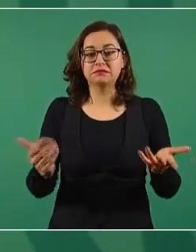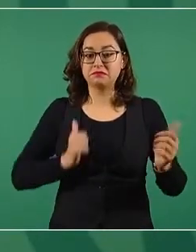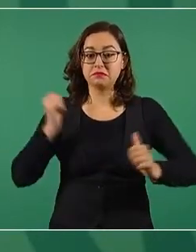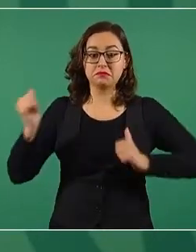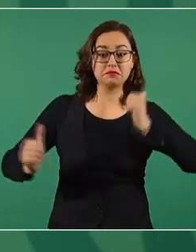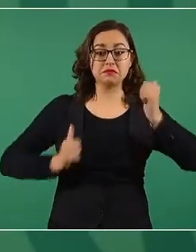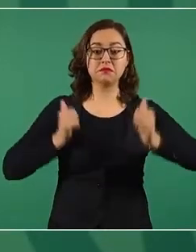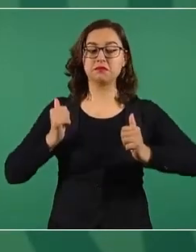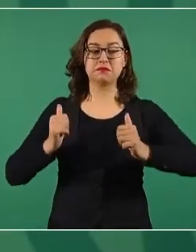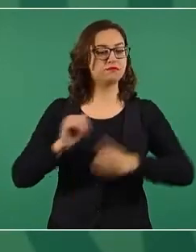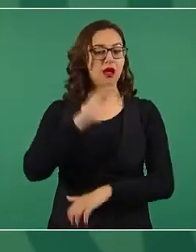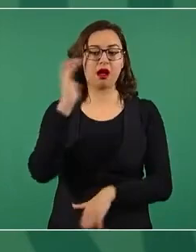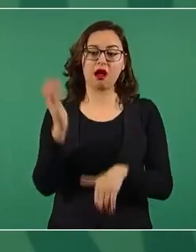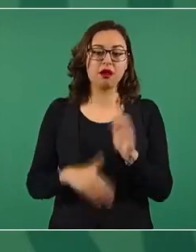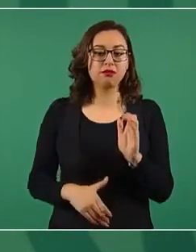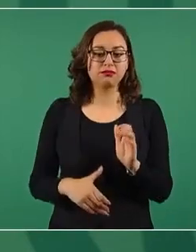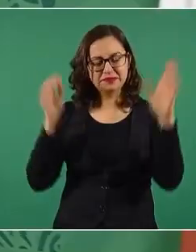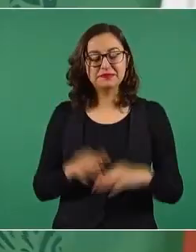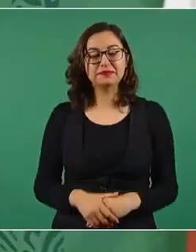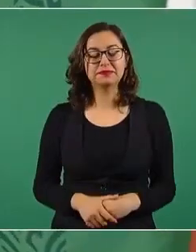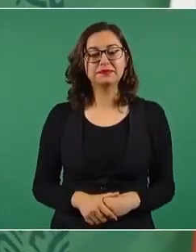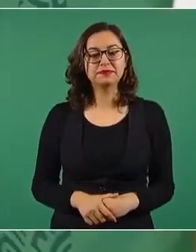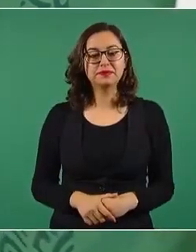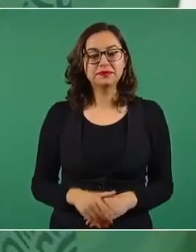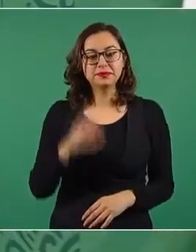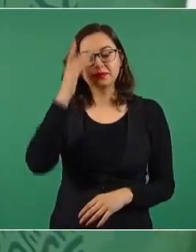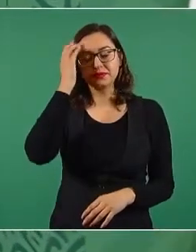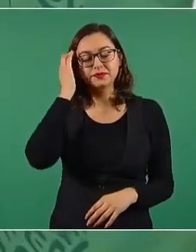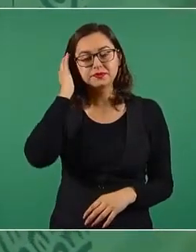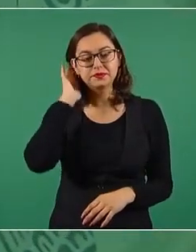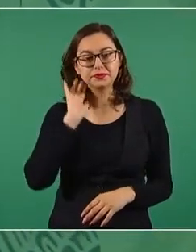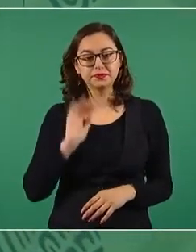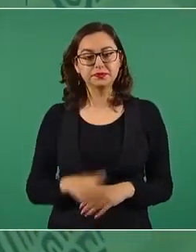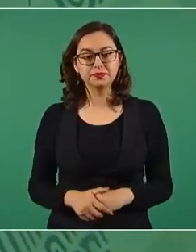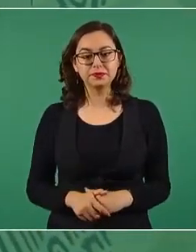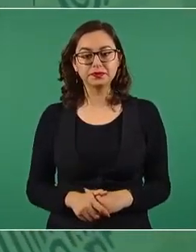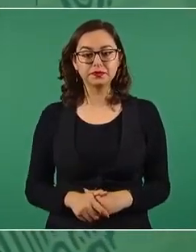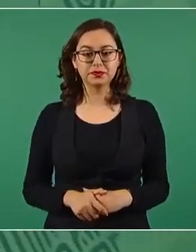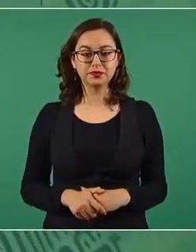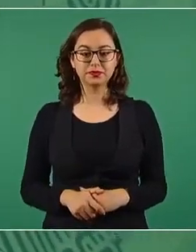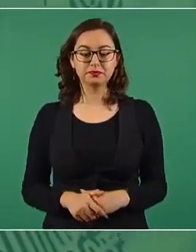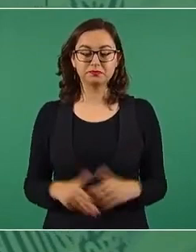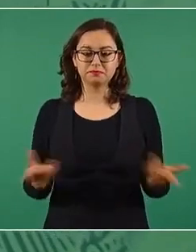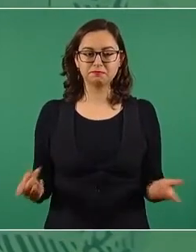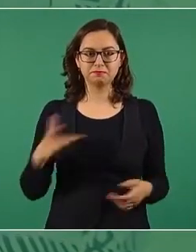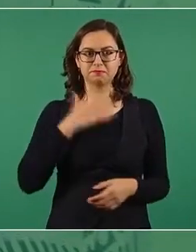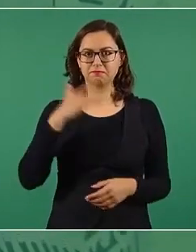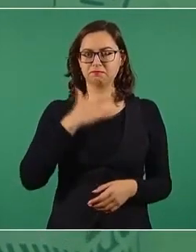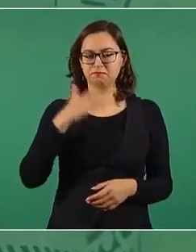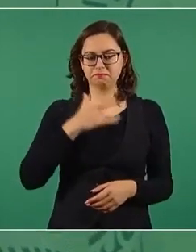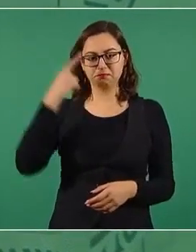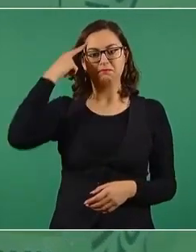personal y están molestos por todo, no vuelven en sí, sino en no,